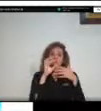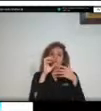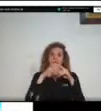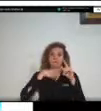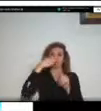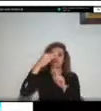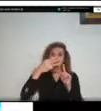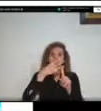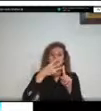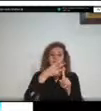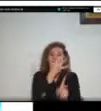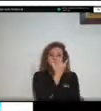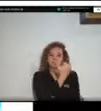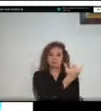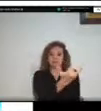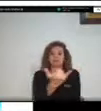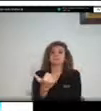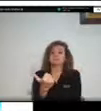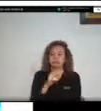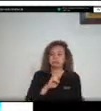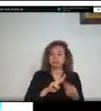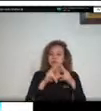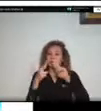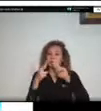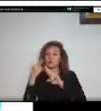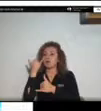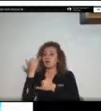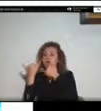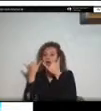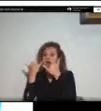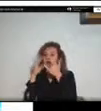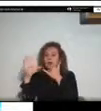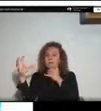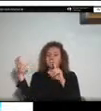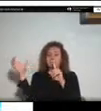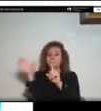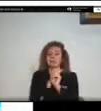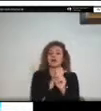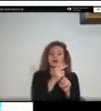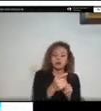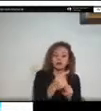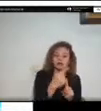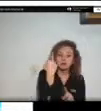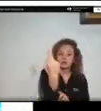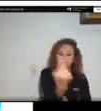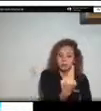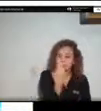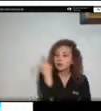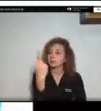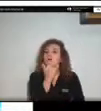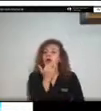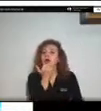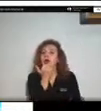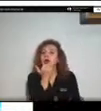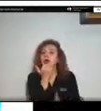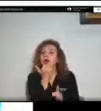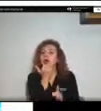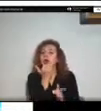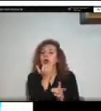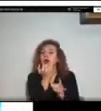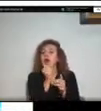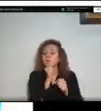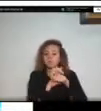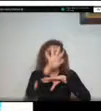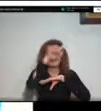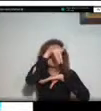relacionada con la identificación de zonas recurrentes de amenaza dentro de este trabajo se hizo parte